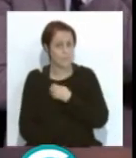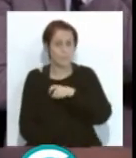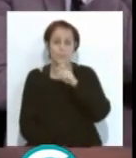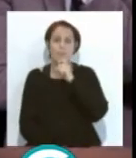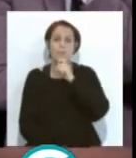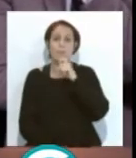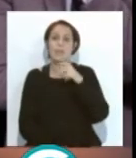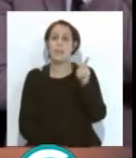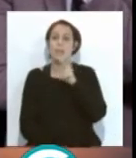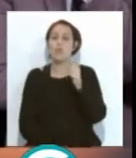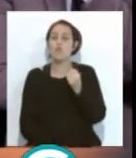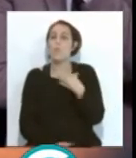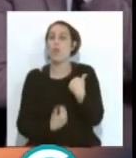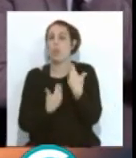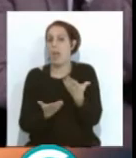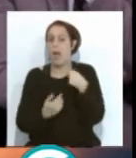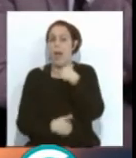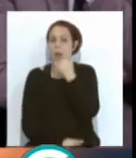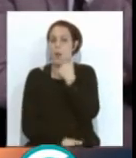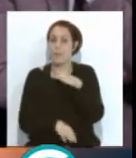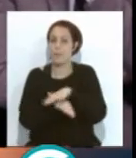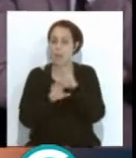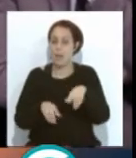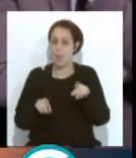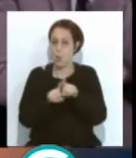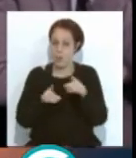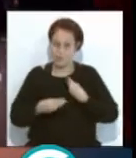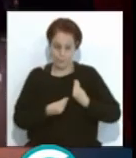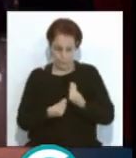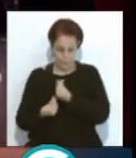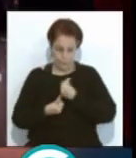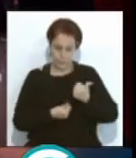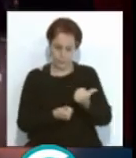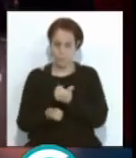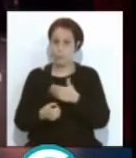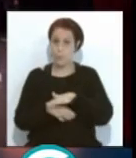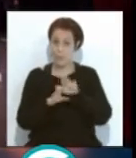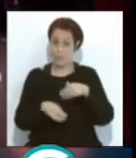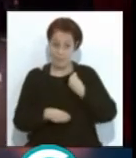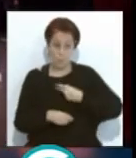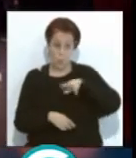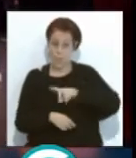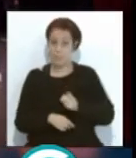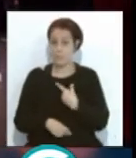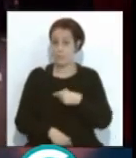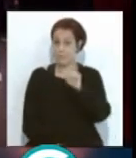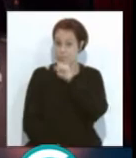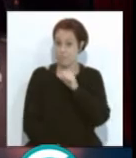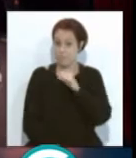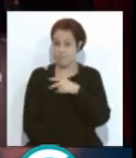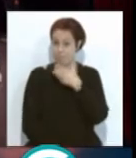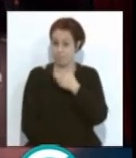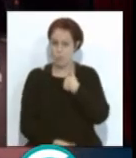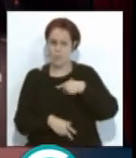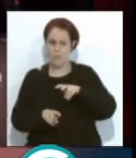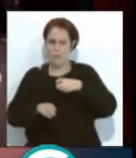un valor numérico a algo que al final es una sensación, porque al final no va a ser lo mismo, un paso doble que toque un tema que